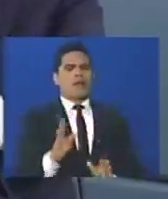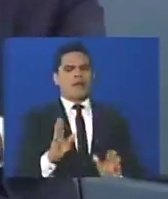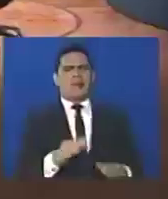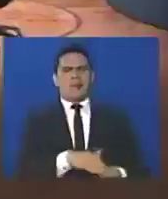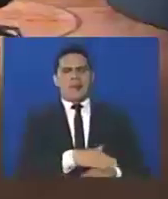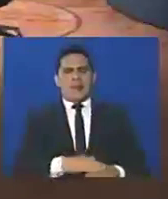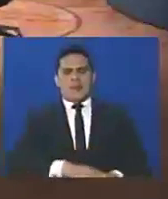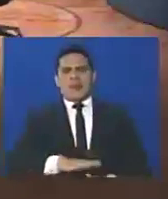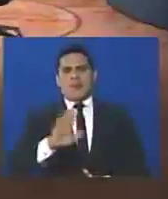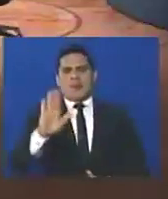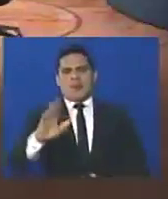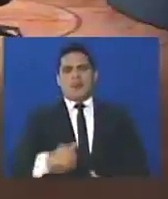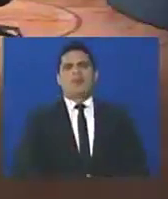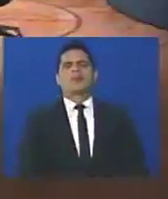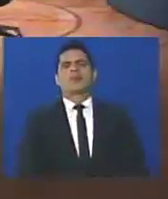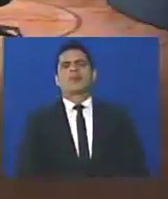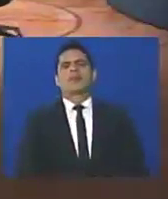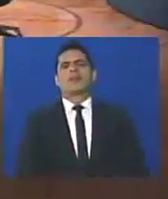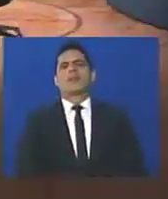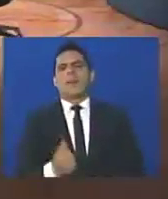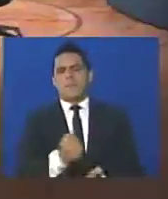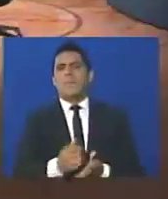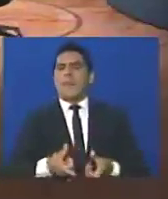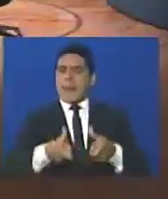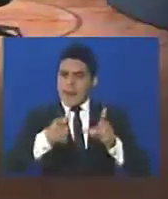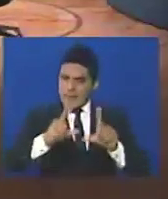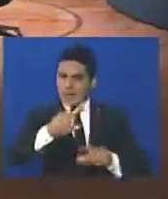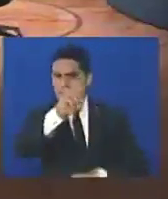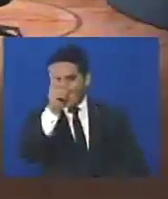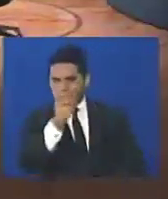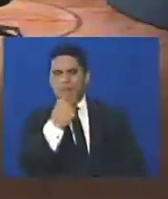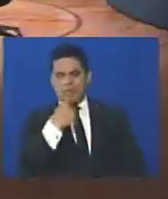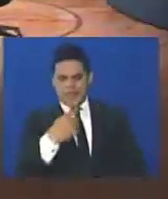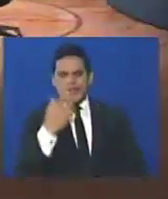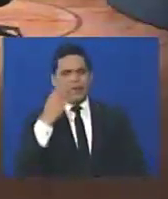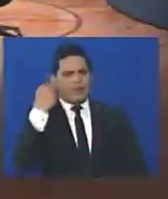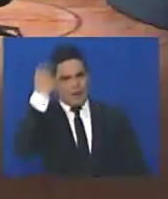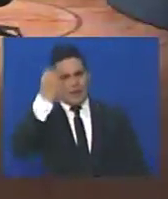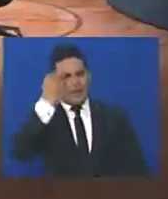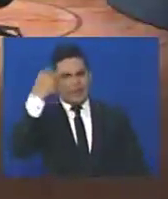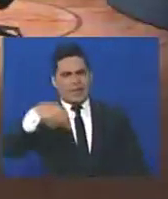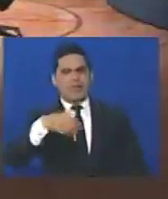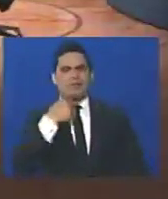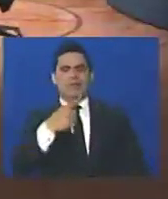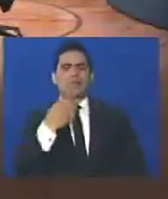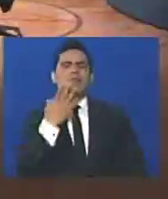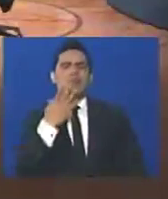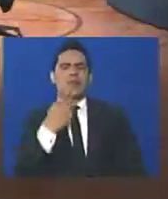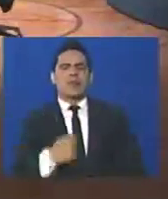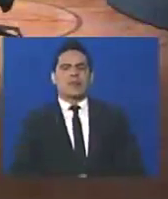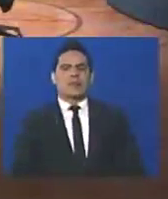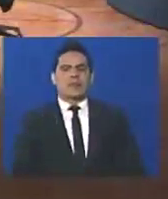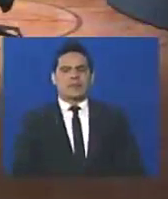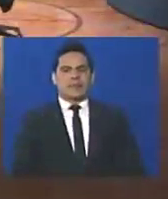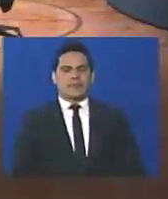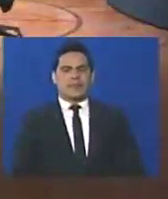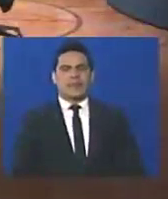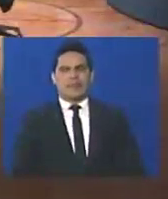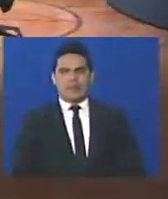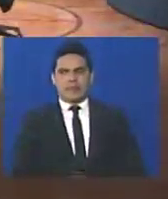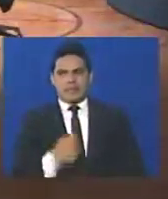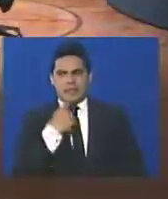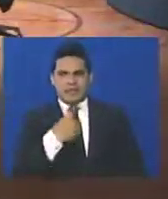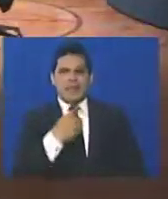pero permítame una digresión de tipo académica, lo mejor, haciendo un paralelismo, impertinente o inapropiado, pero vale,